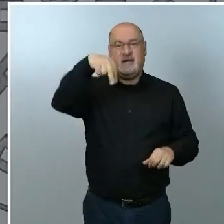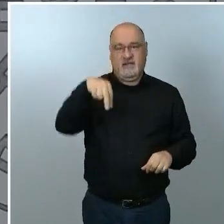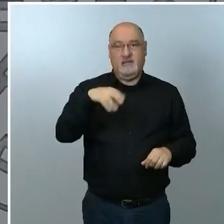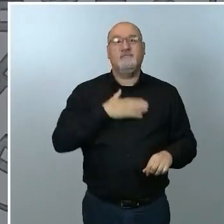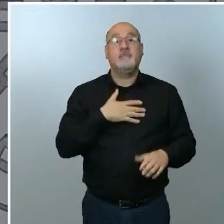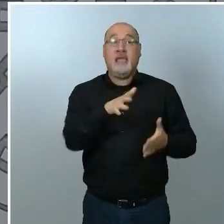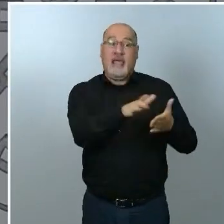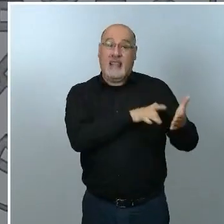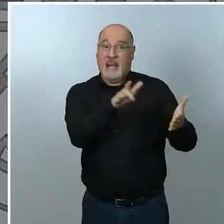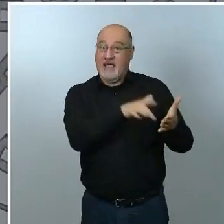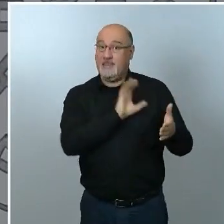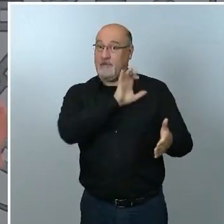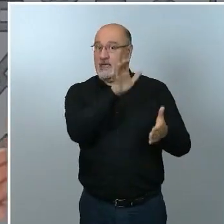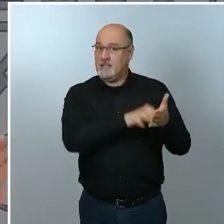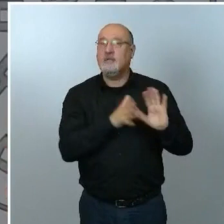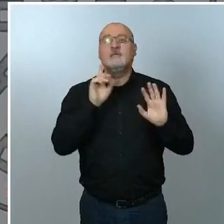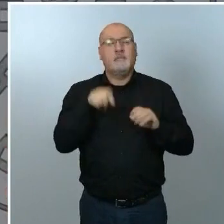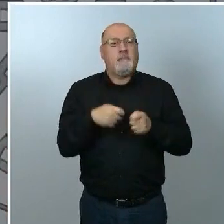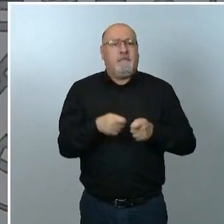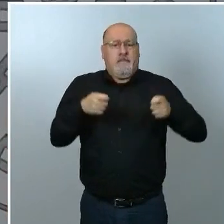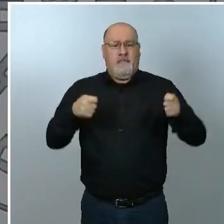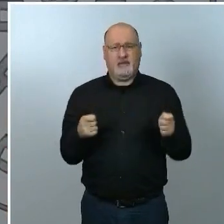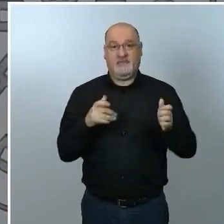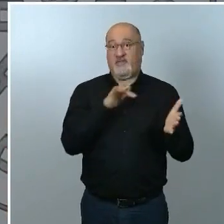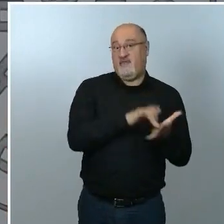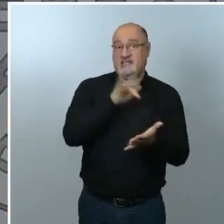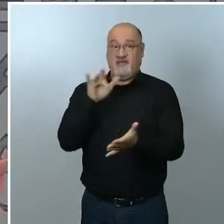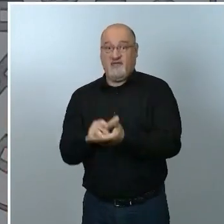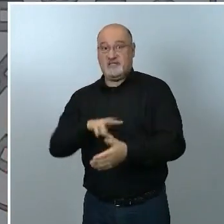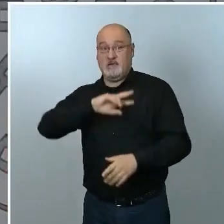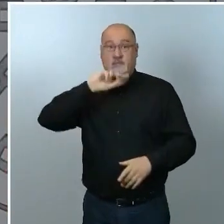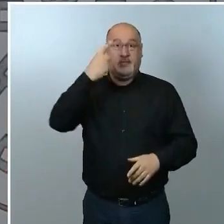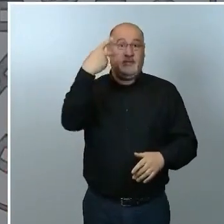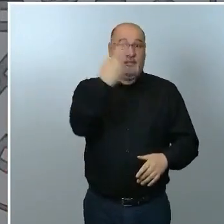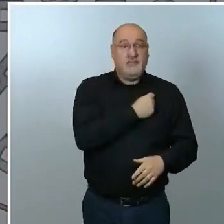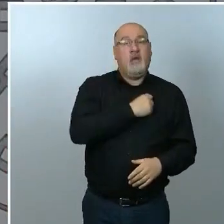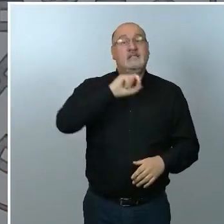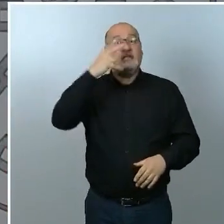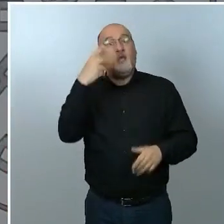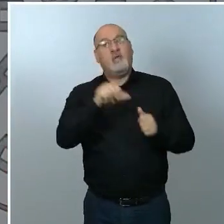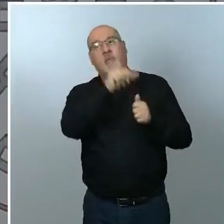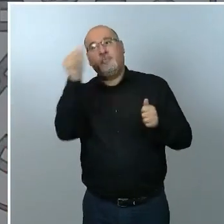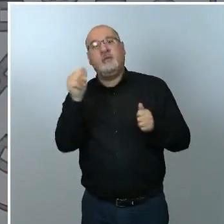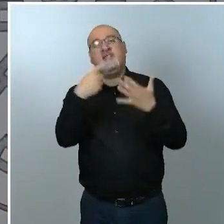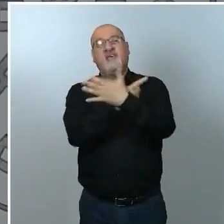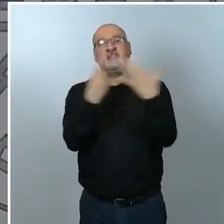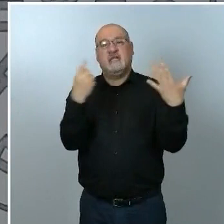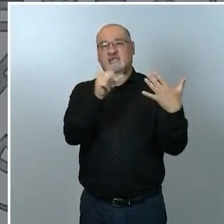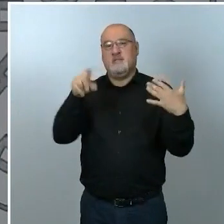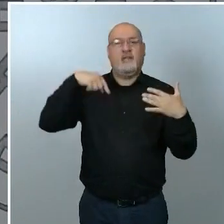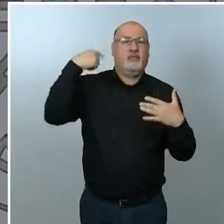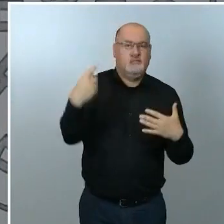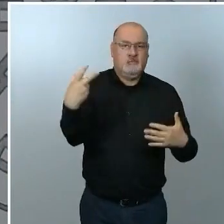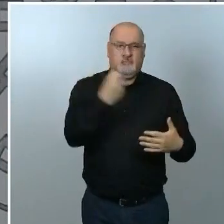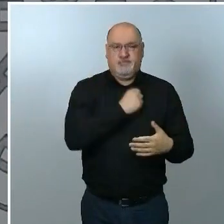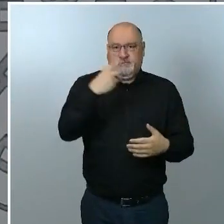realizando, han ampliado el intervalo de dosis de las 12 semanas a las 16 semanas para la toma mejor de la decisión.